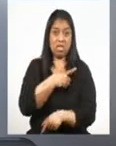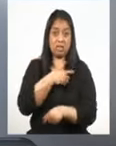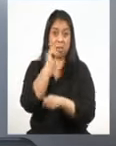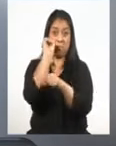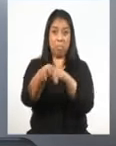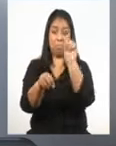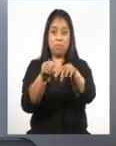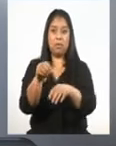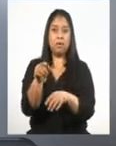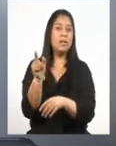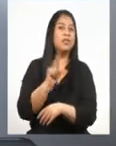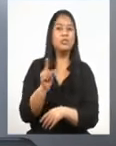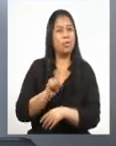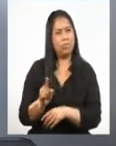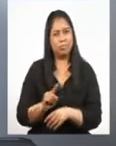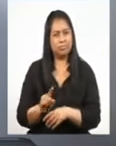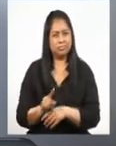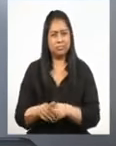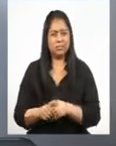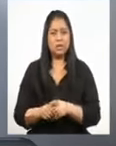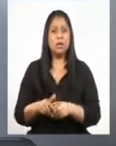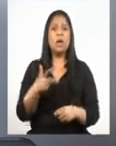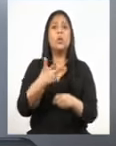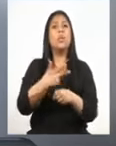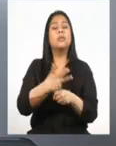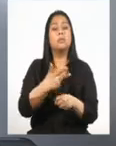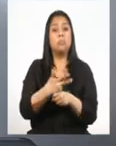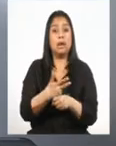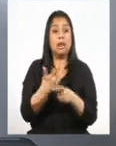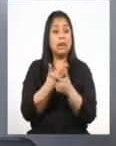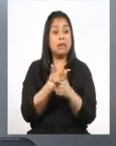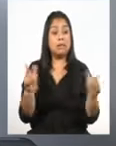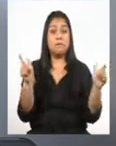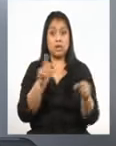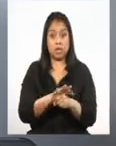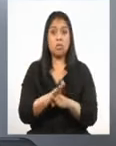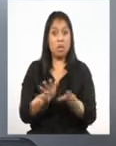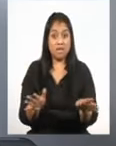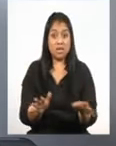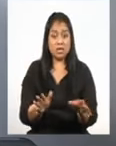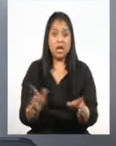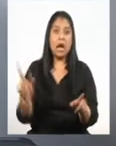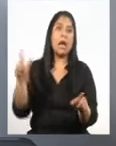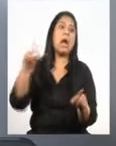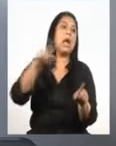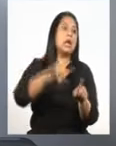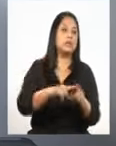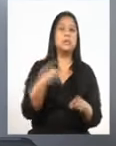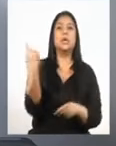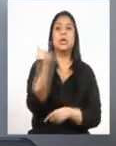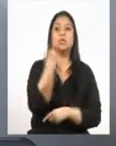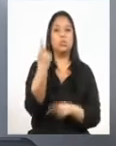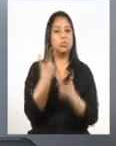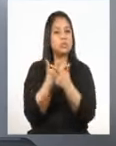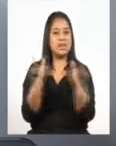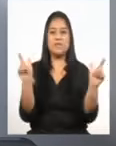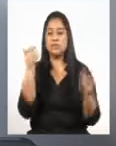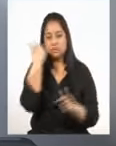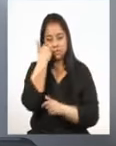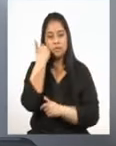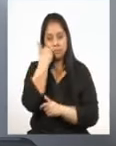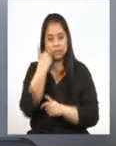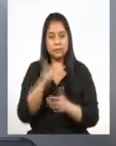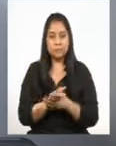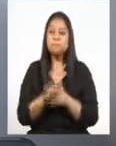Guatemala no va a estar libre del COVID hasta que todos estemos libres de la enfermedad. Y junto